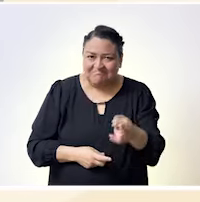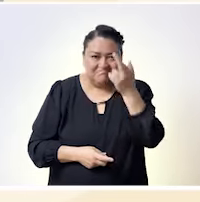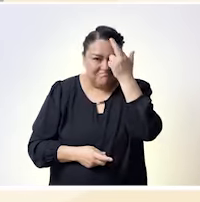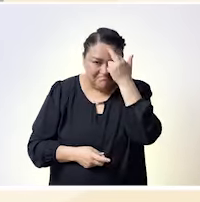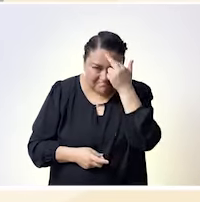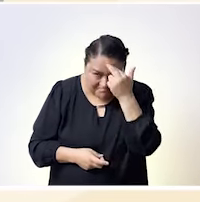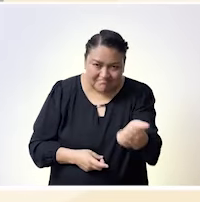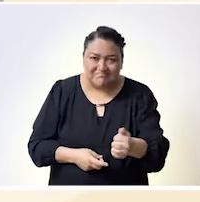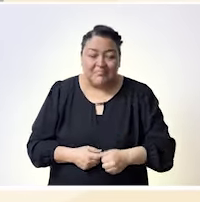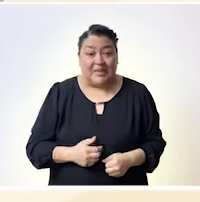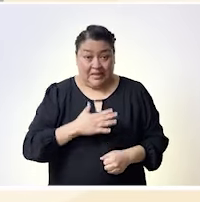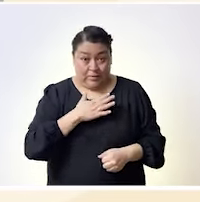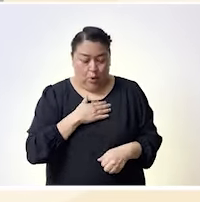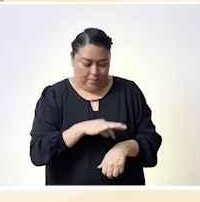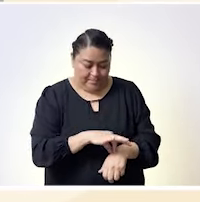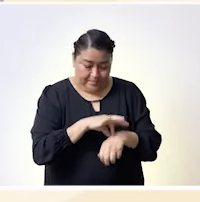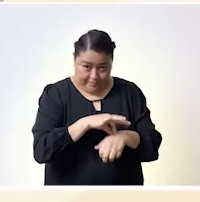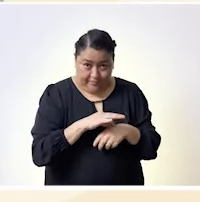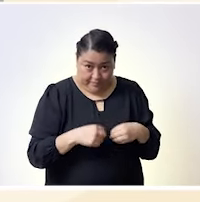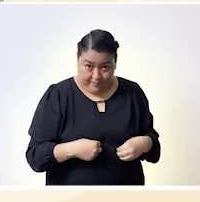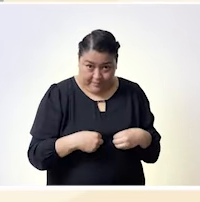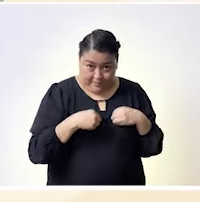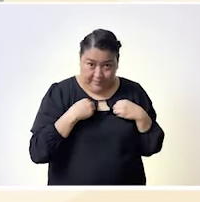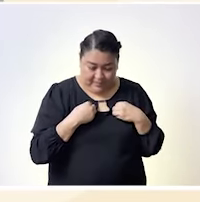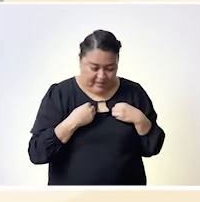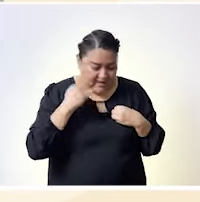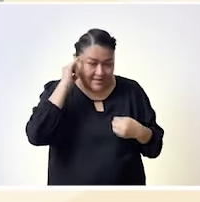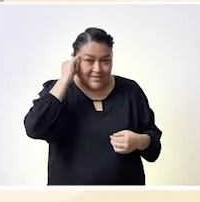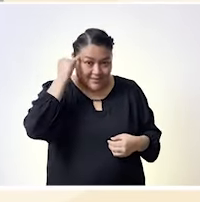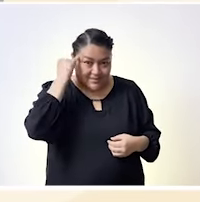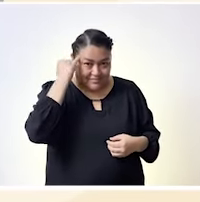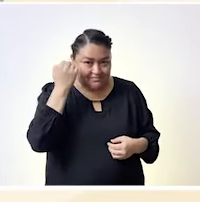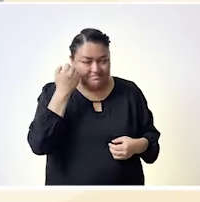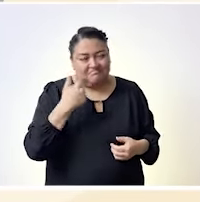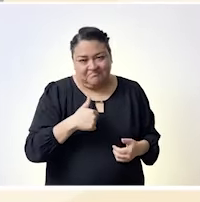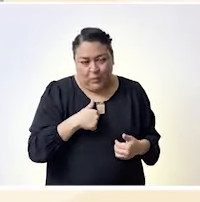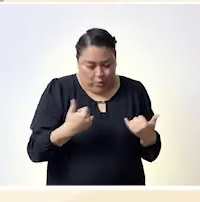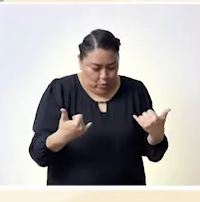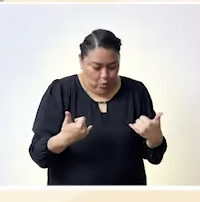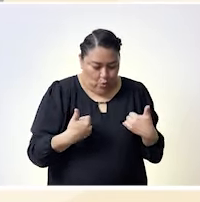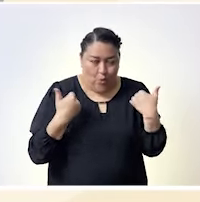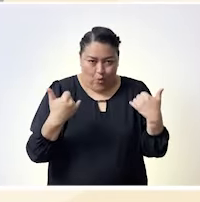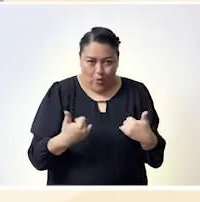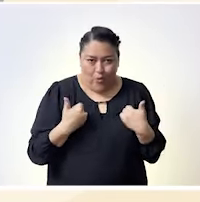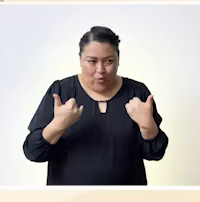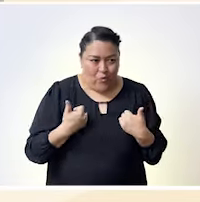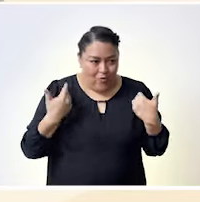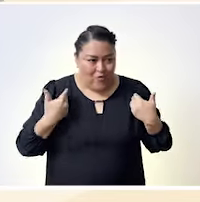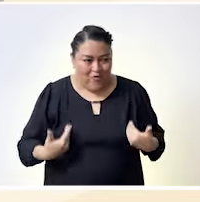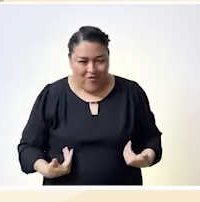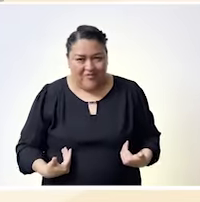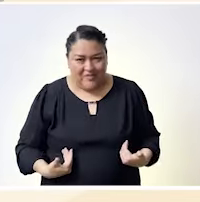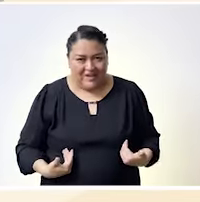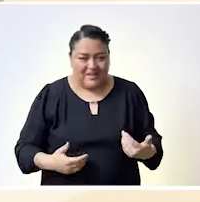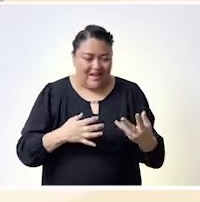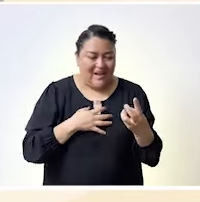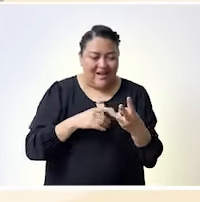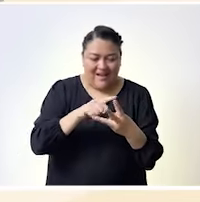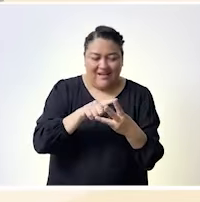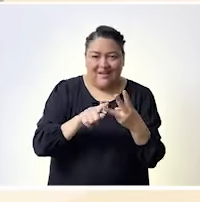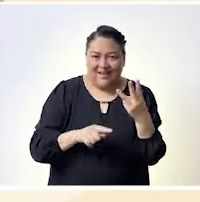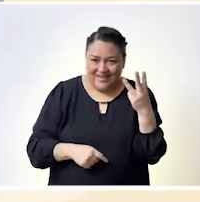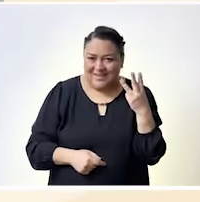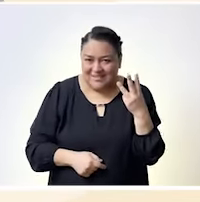no como mujer te educan para llevar la casa y te casan a los 13